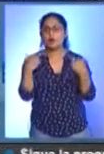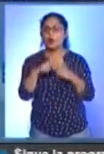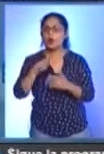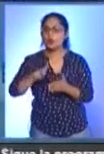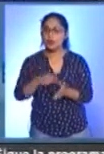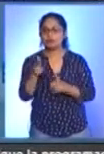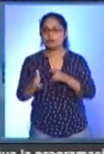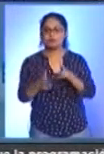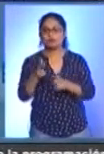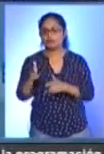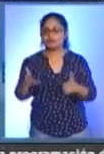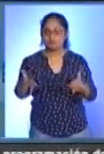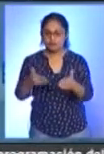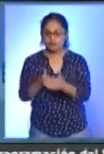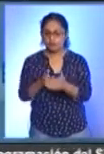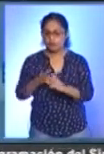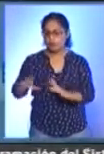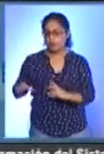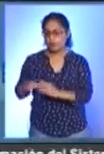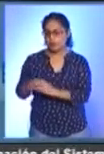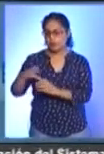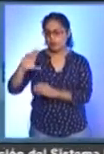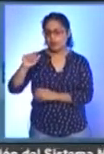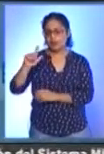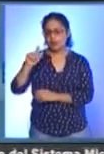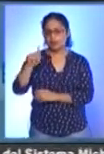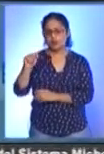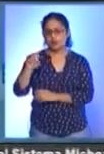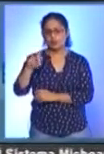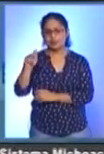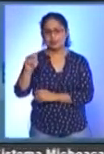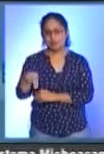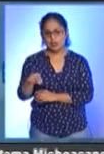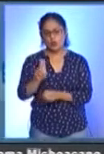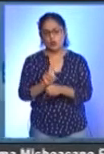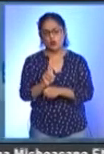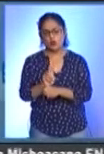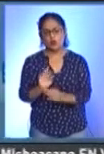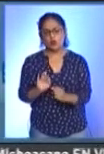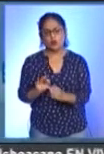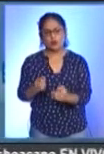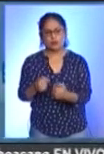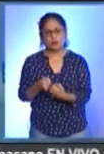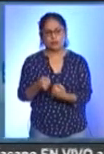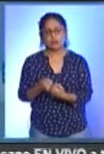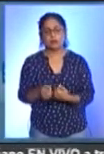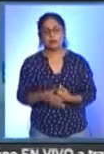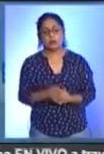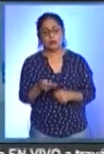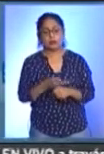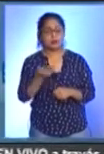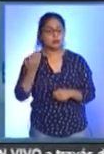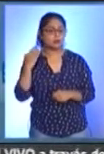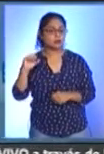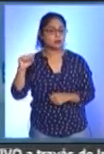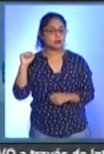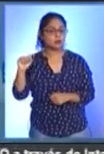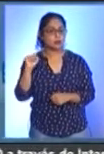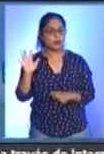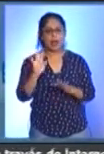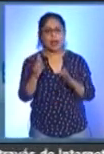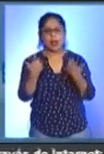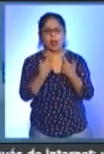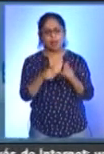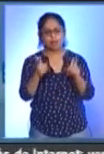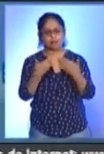vías del tren en la comunidad de Calzón, sin en el municipio de Uruapan. Quienes el pasado sábado ya habían liberado